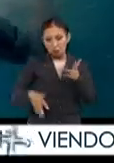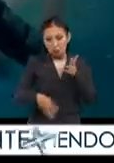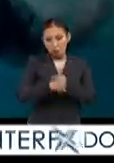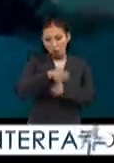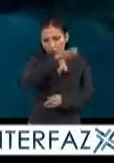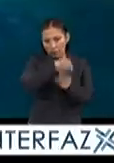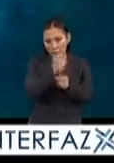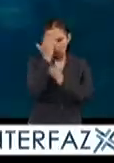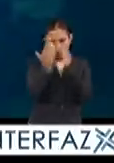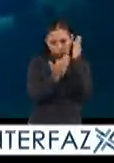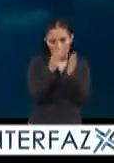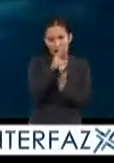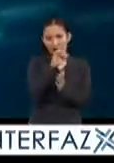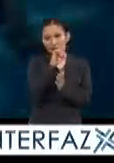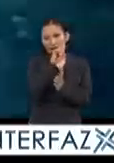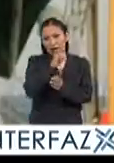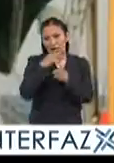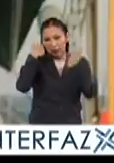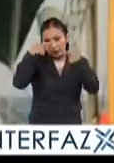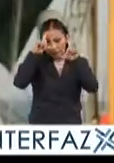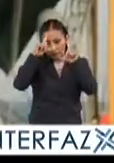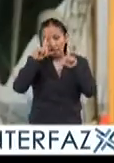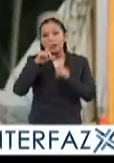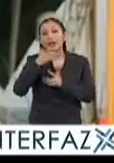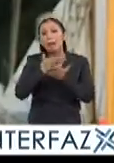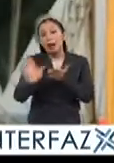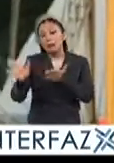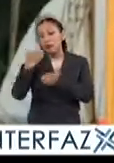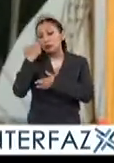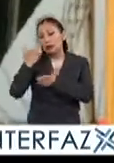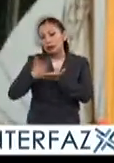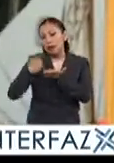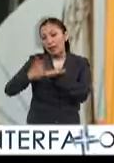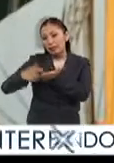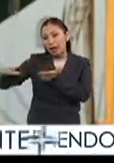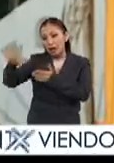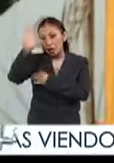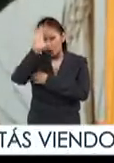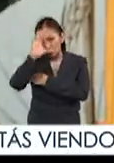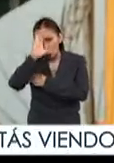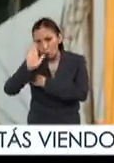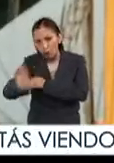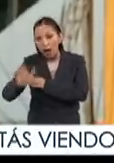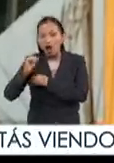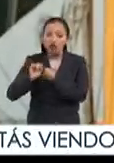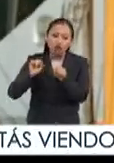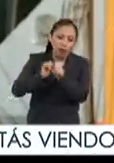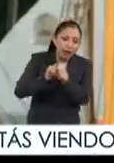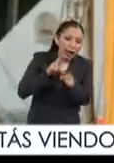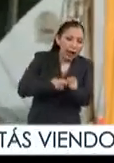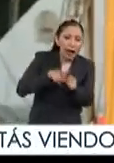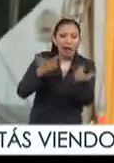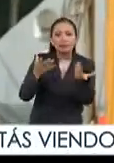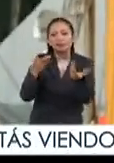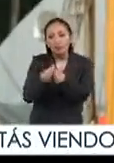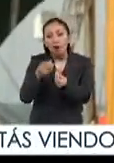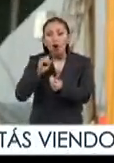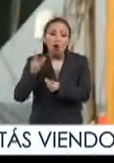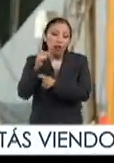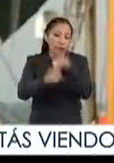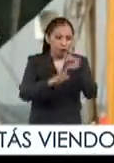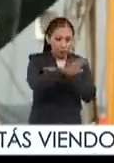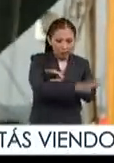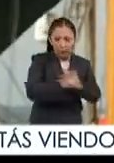formación integral de un cadete naval además en la escuela también tenemos el ámbito cultural o sociocultural además del ámbito